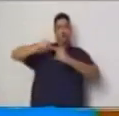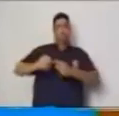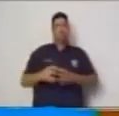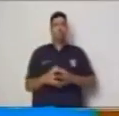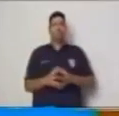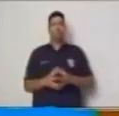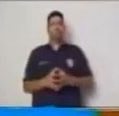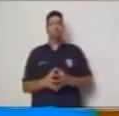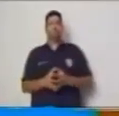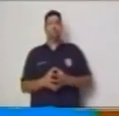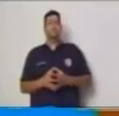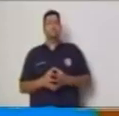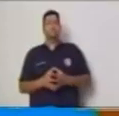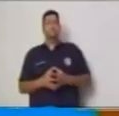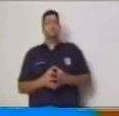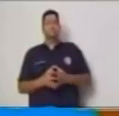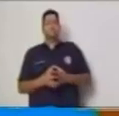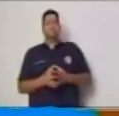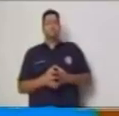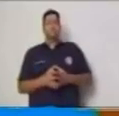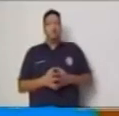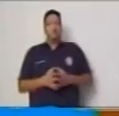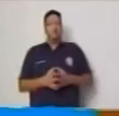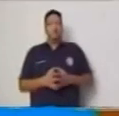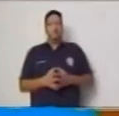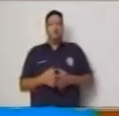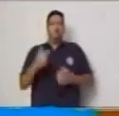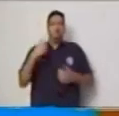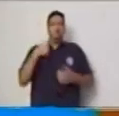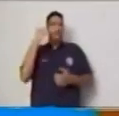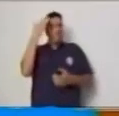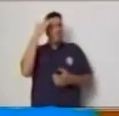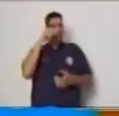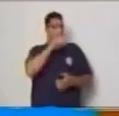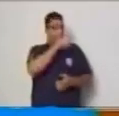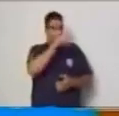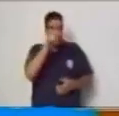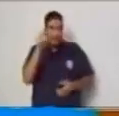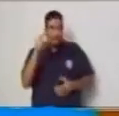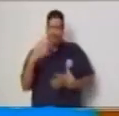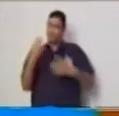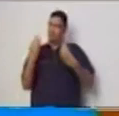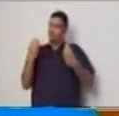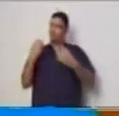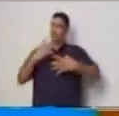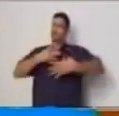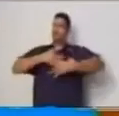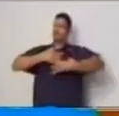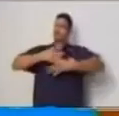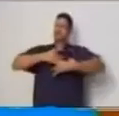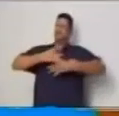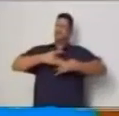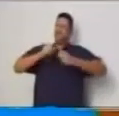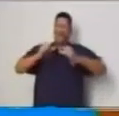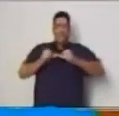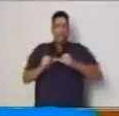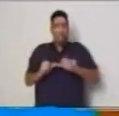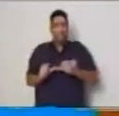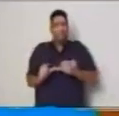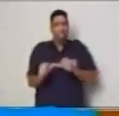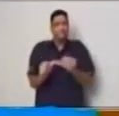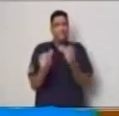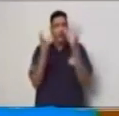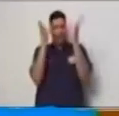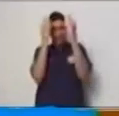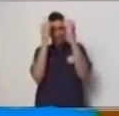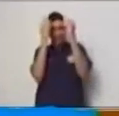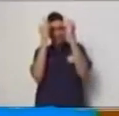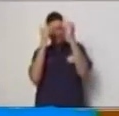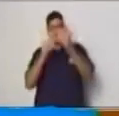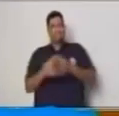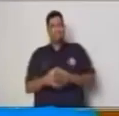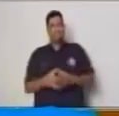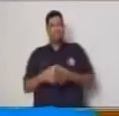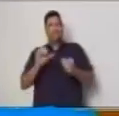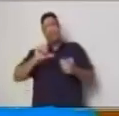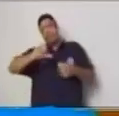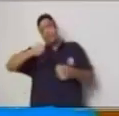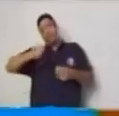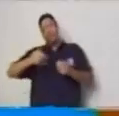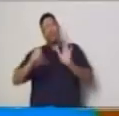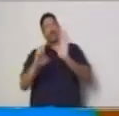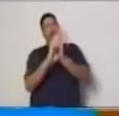sé que estás muy interesado en seguir aprendiendo y por eso vamos a continuar con un siguiente ejemplo